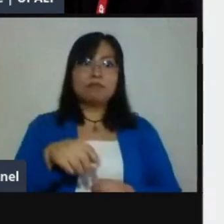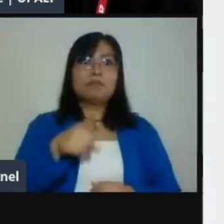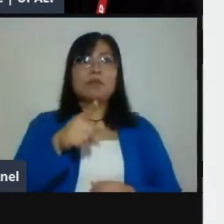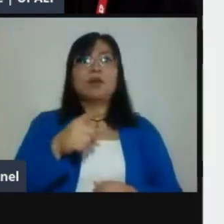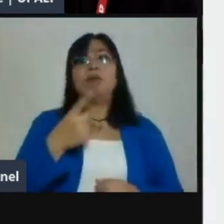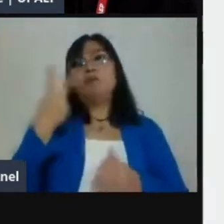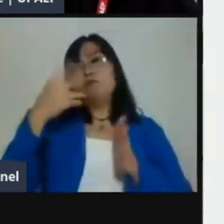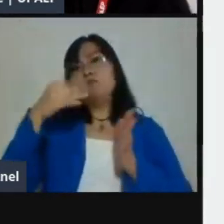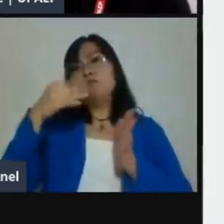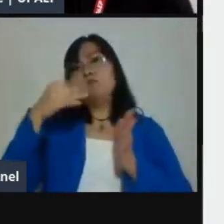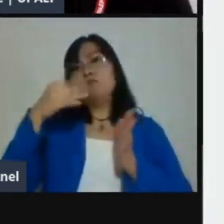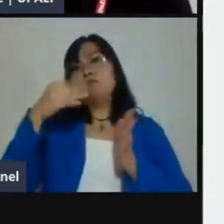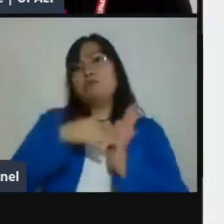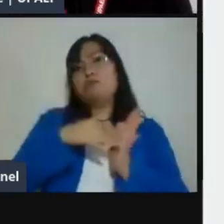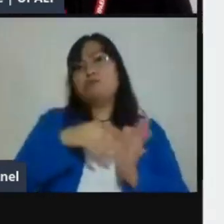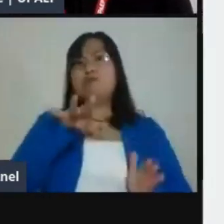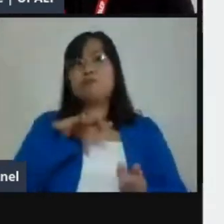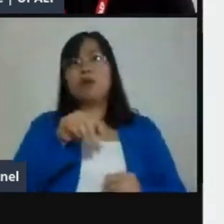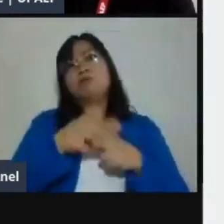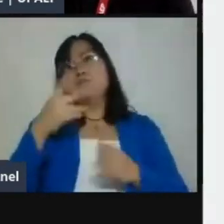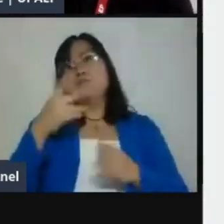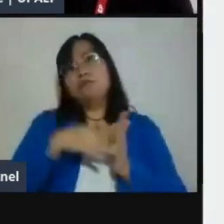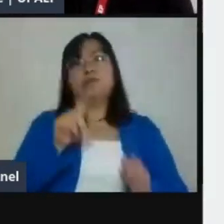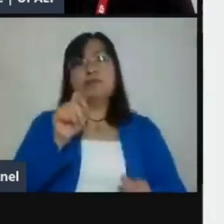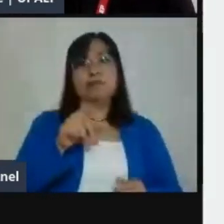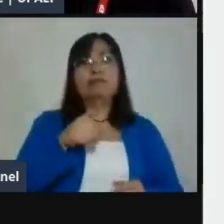Porque por años quinto A fue mi salón.